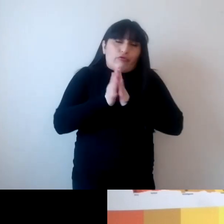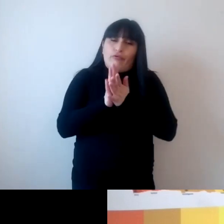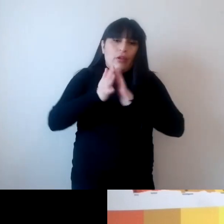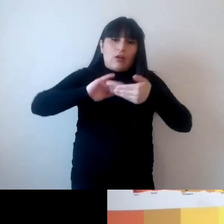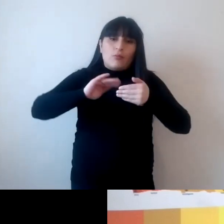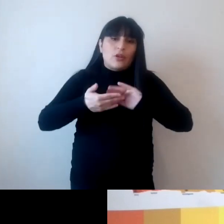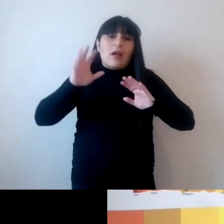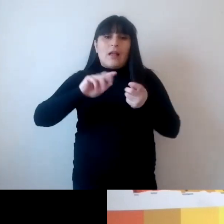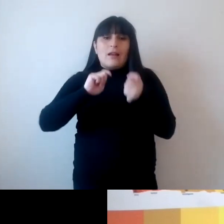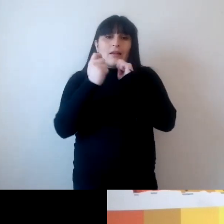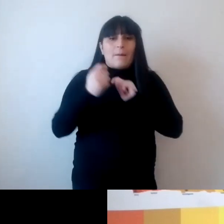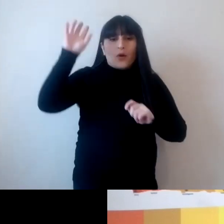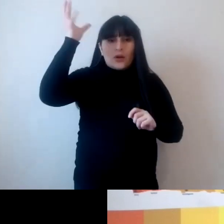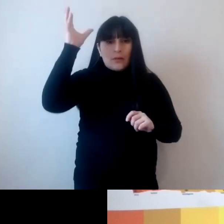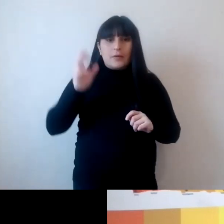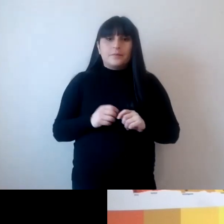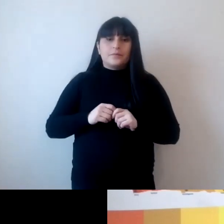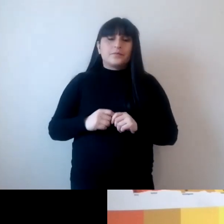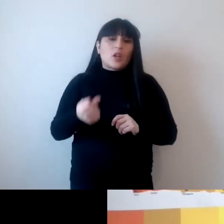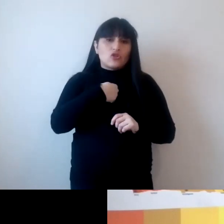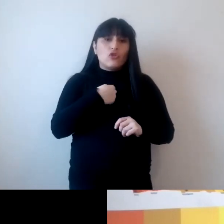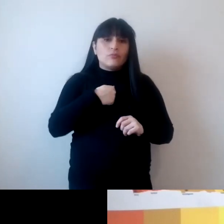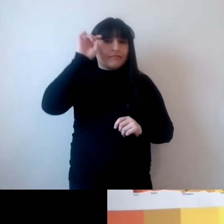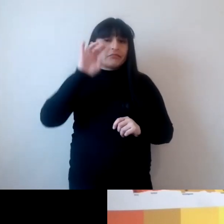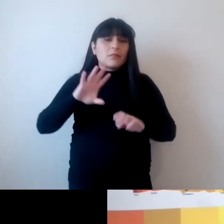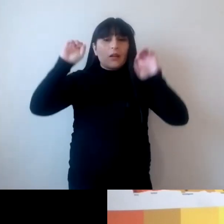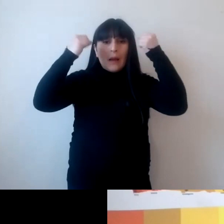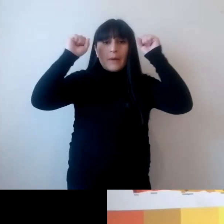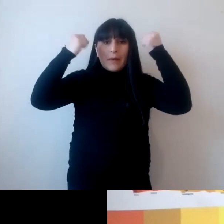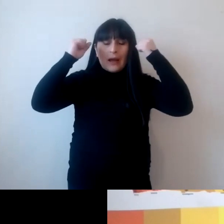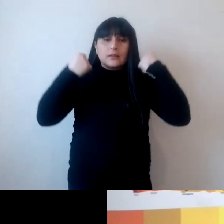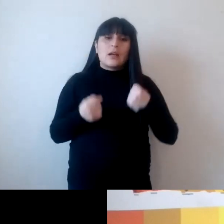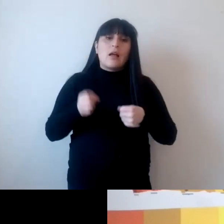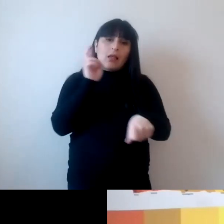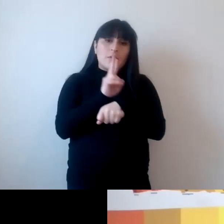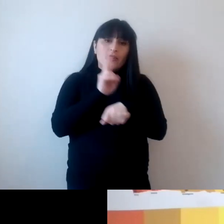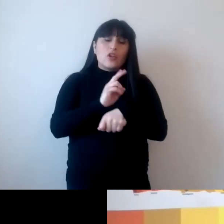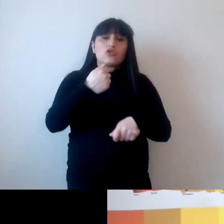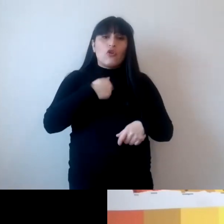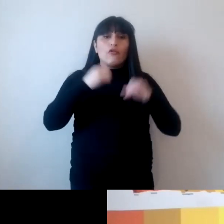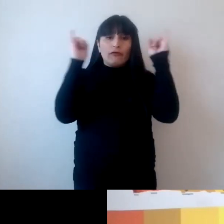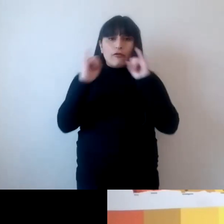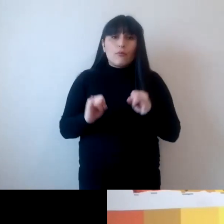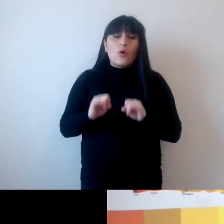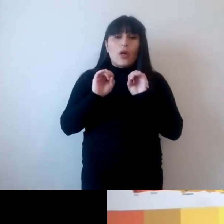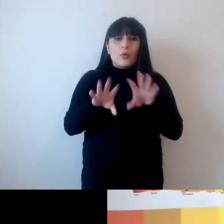climático y para eso la acción es fundamental yo siempre y en mi práctica pedagógica que yo formo educadores sociales y pedagogos